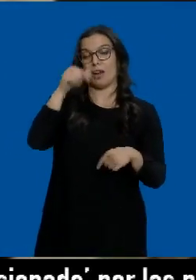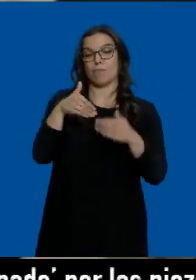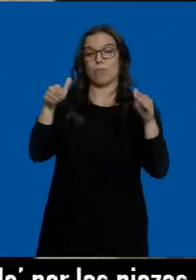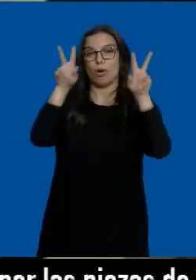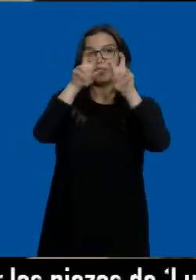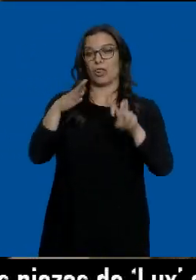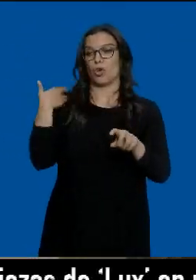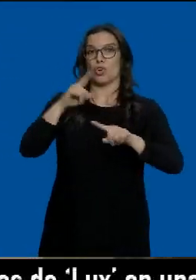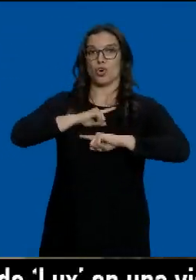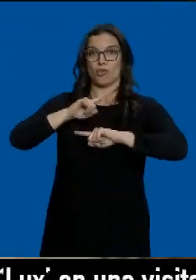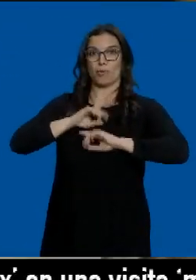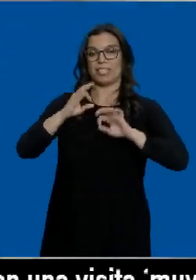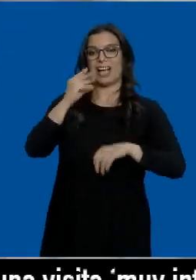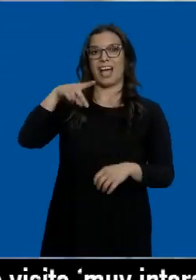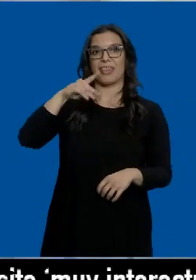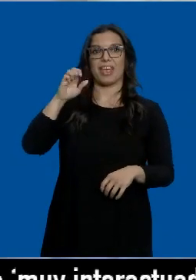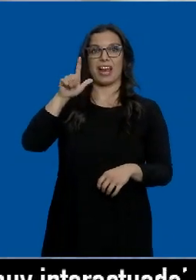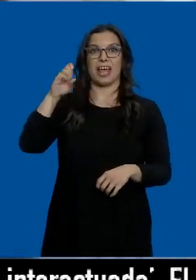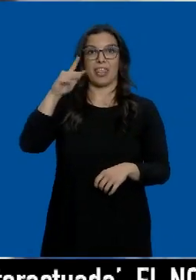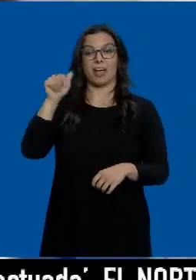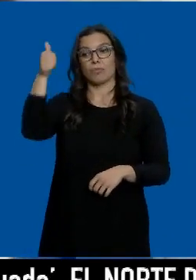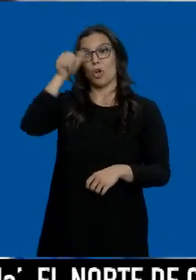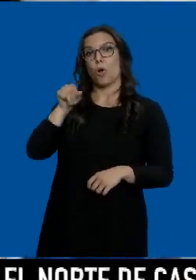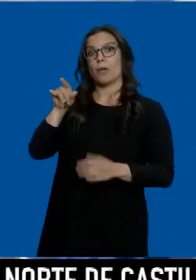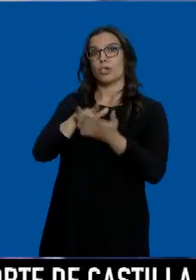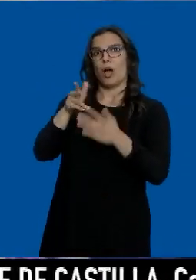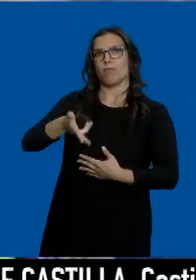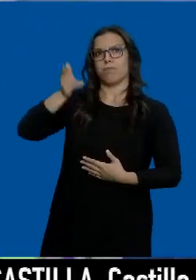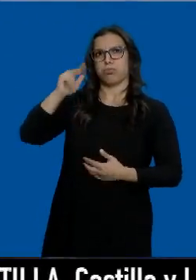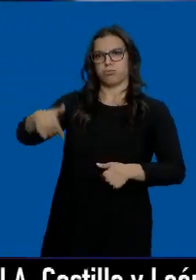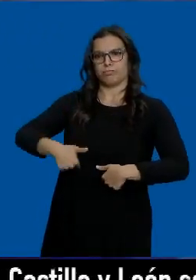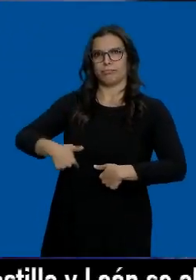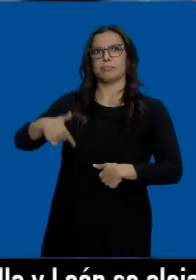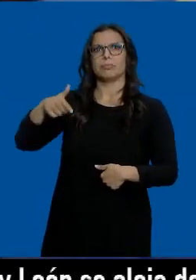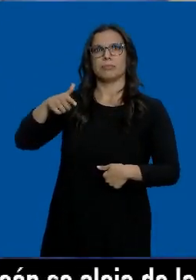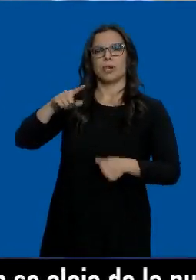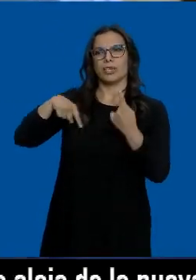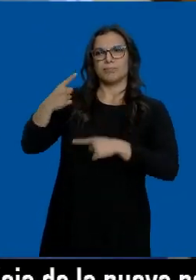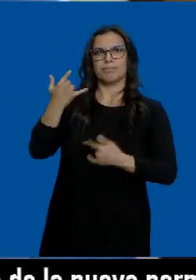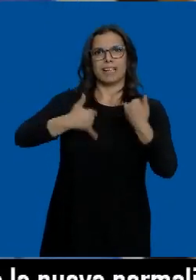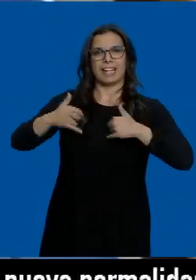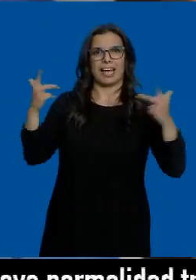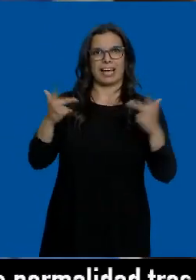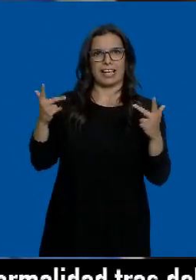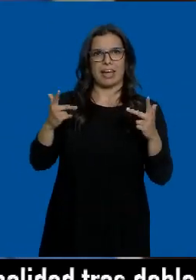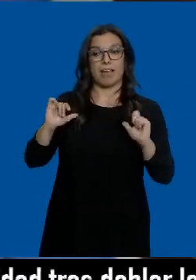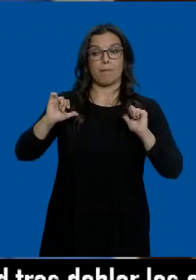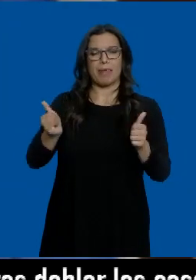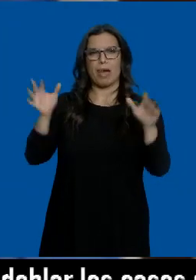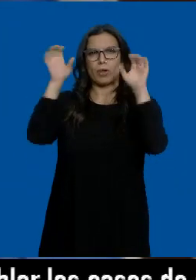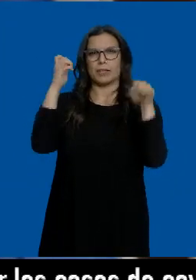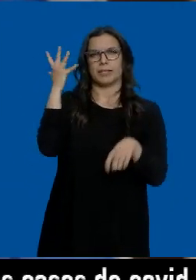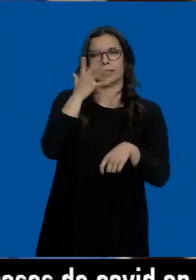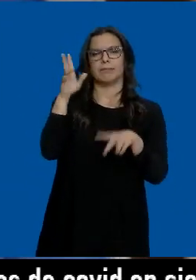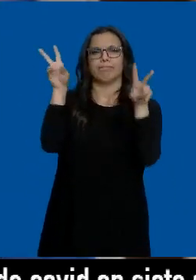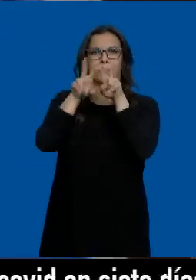en el mes de noviembre, en Candeleda, donde un hombre recibió un disparo en el abdomen que le provocó heridas de gravedad. A partir de